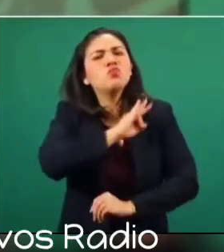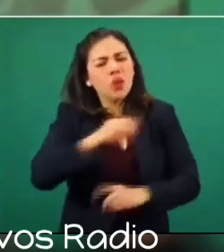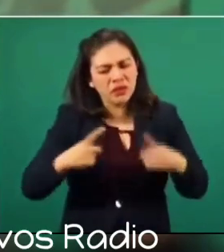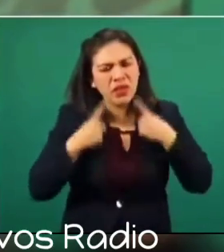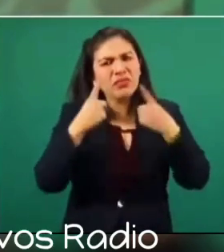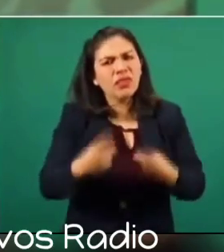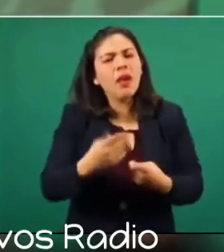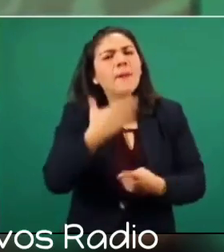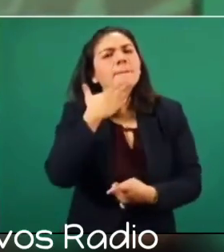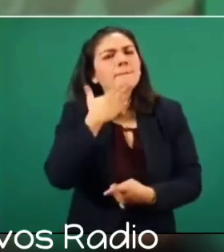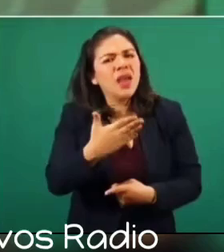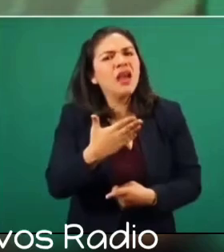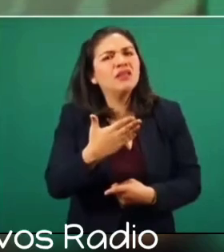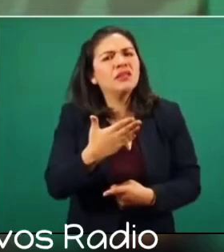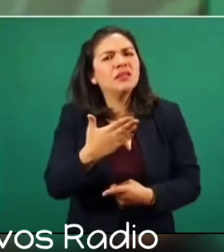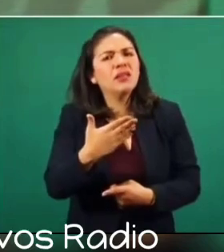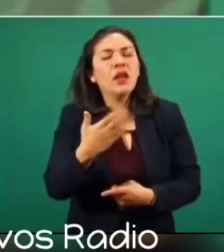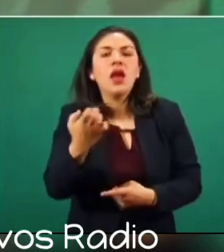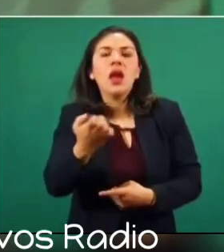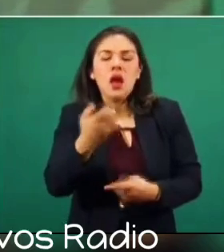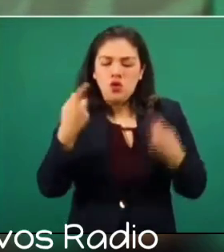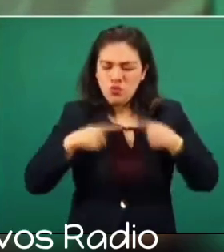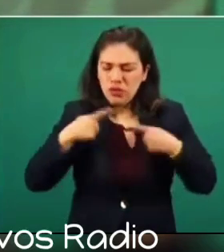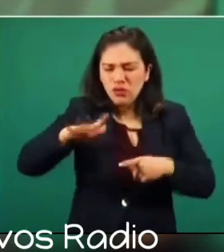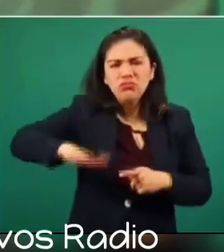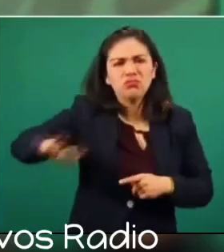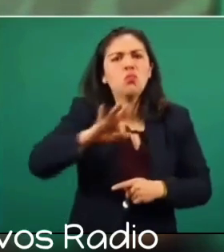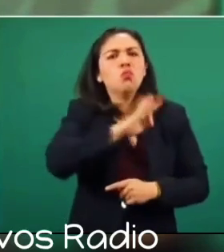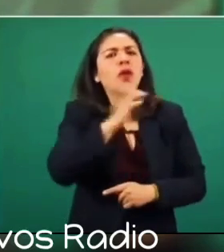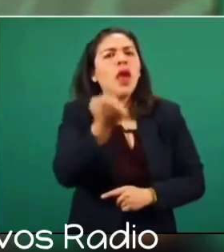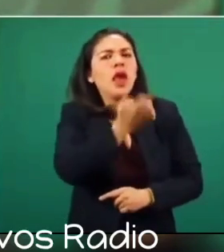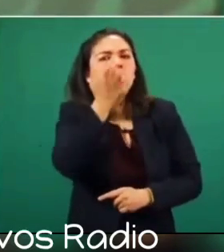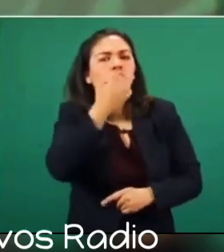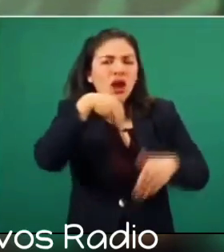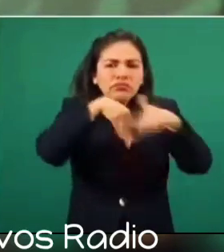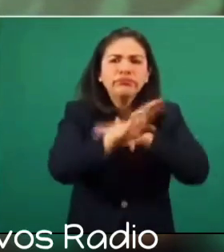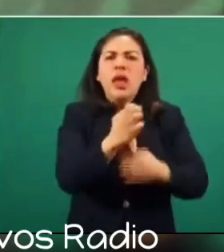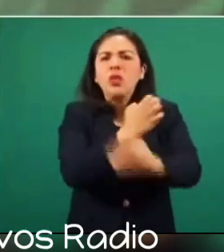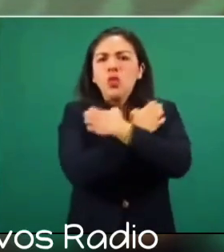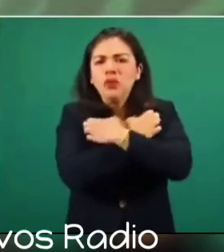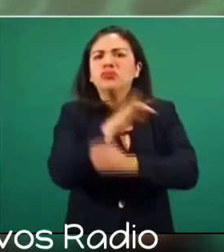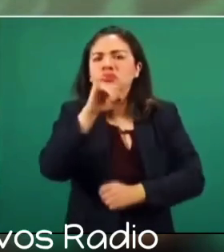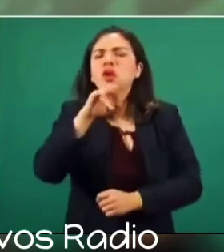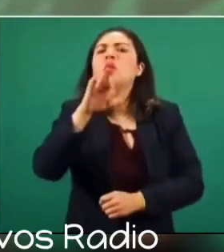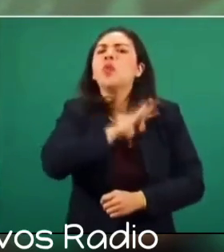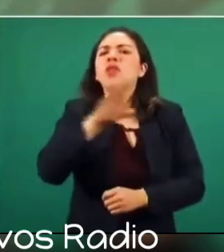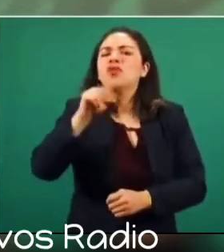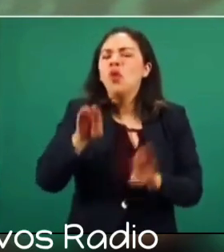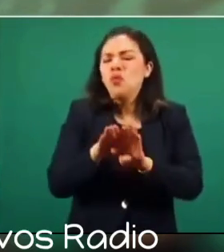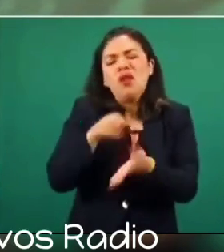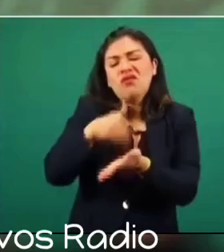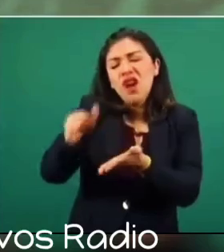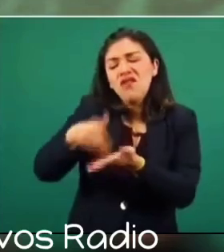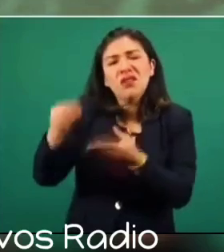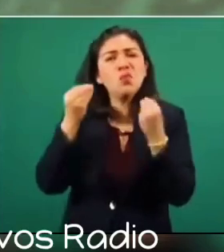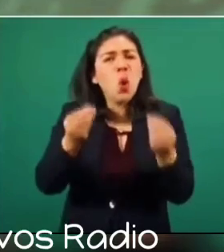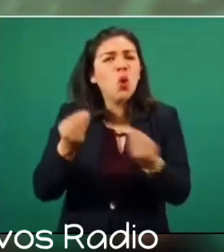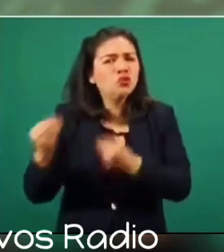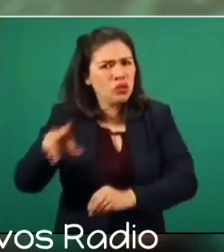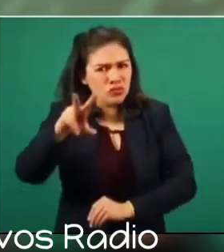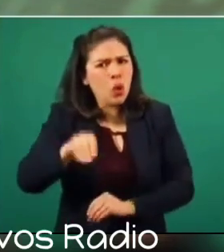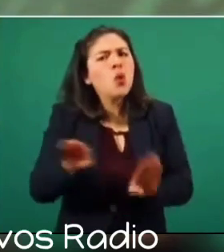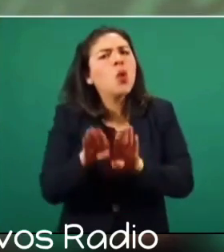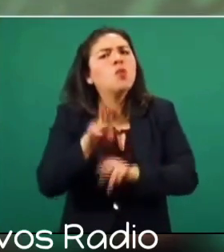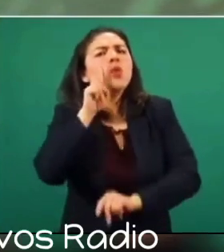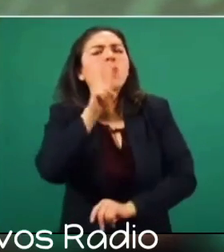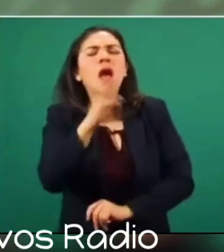garantizar el que puedan estudiar los jóvenes, que no sean rechazados. Ahí está el caso de